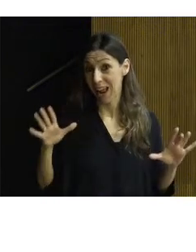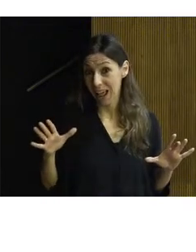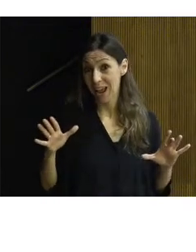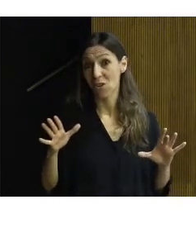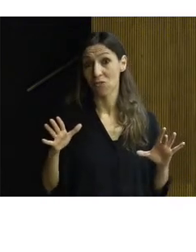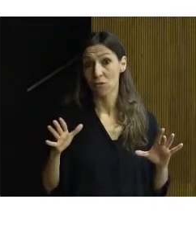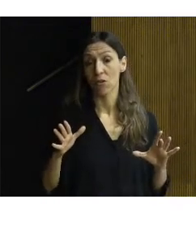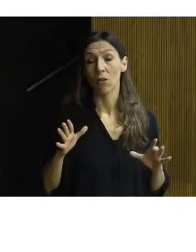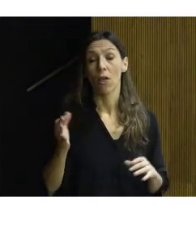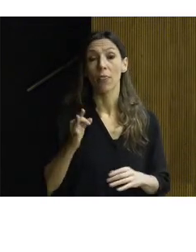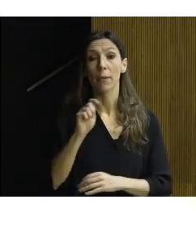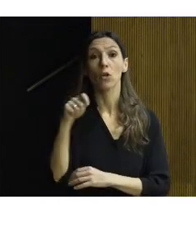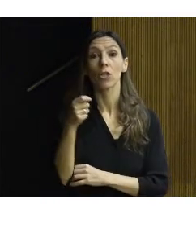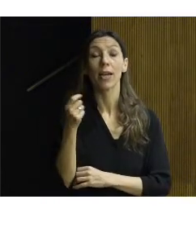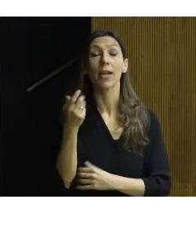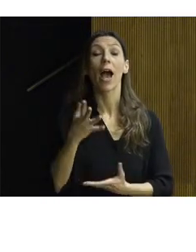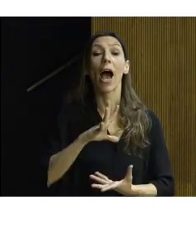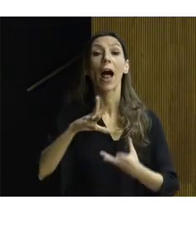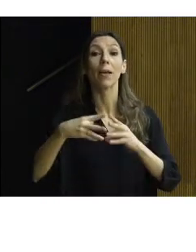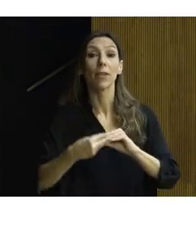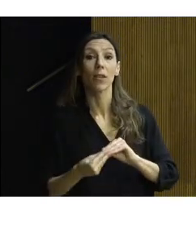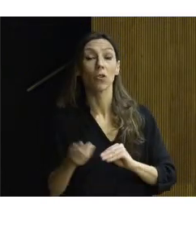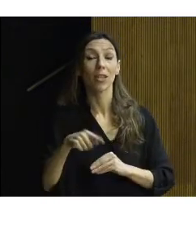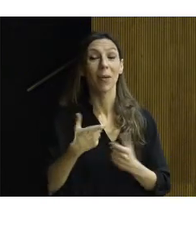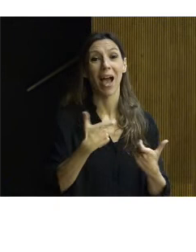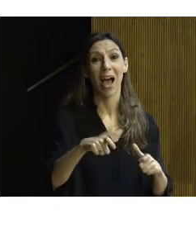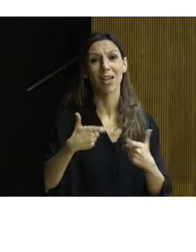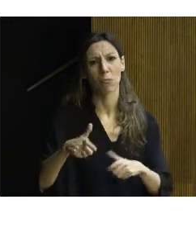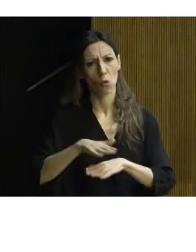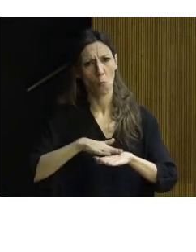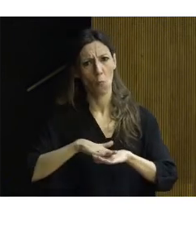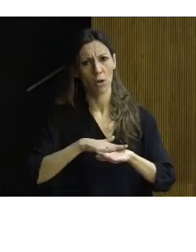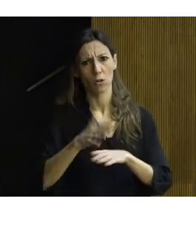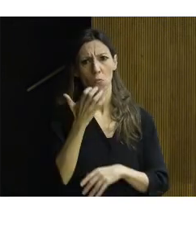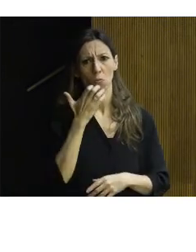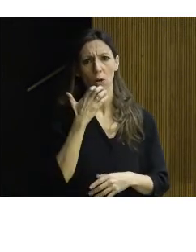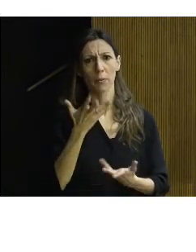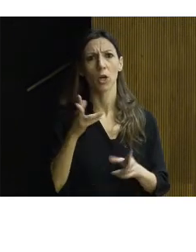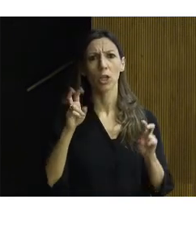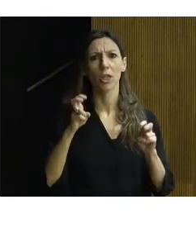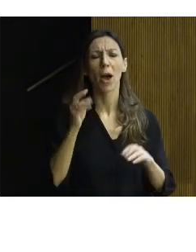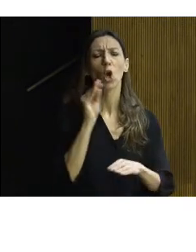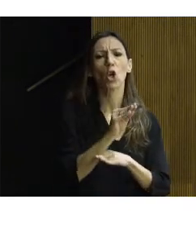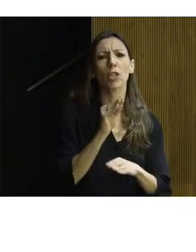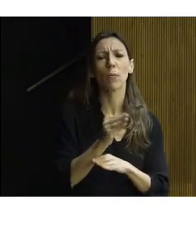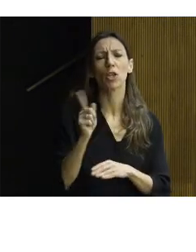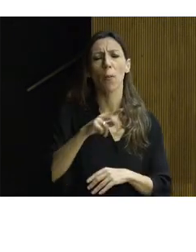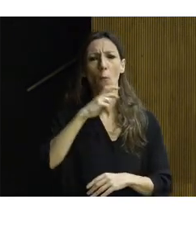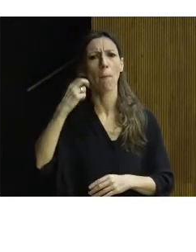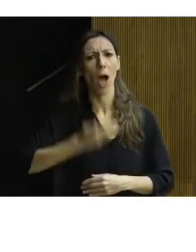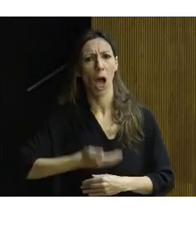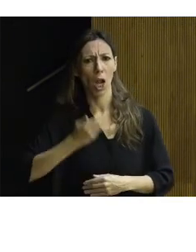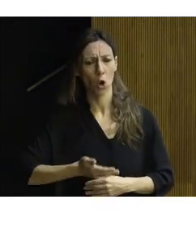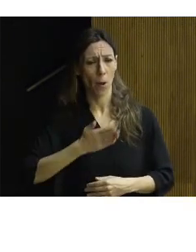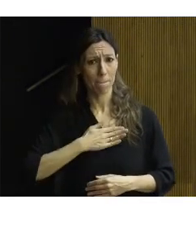Debemos conseguir la adaptación contemplando, además, otros aspectos que también son fundamentales, como son los de la conservación y puesta en valor del bien cultural sin